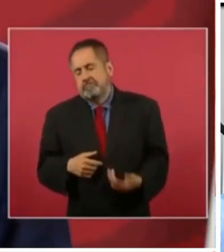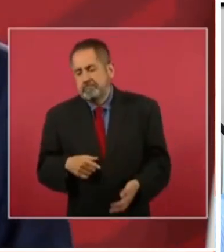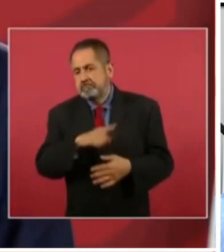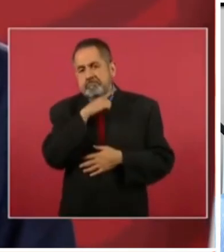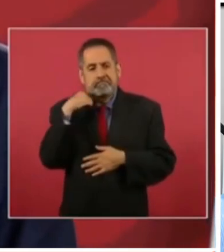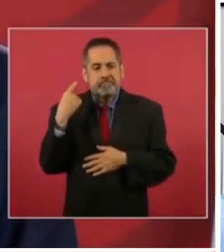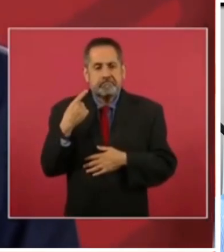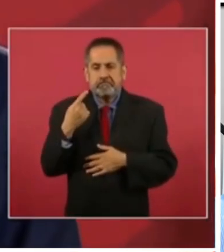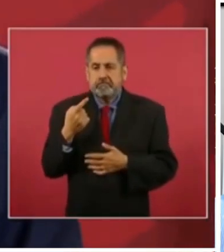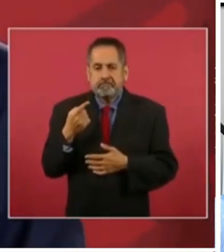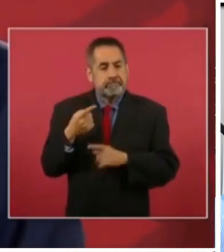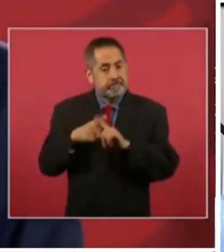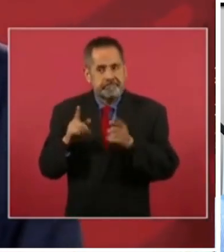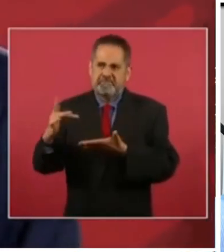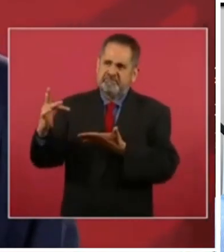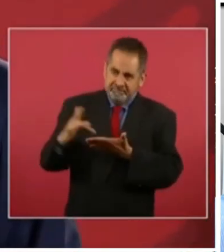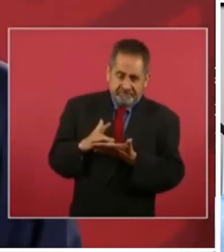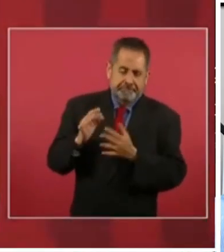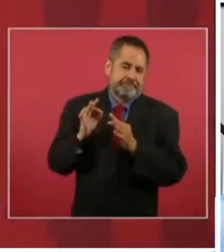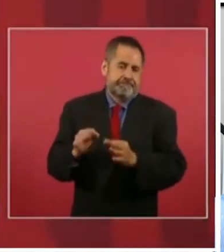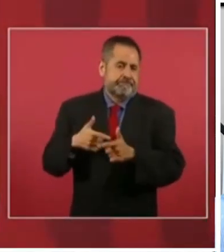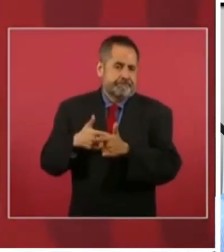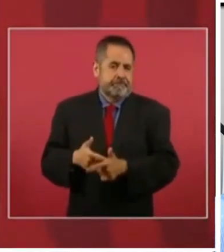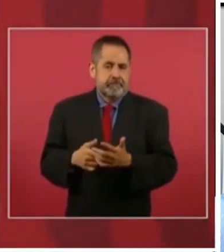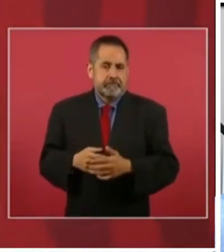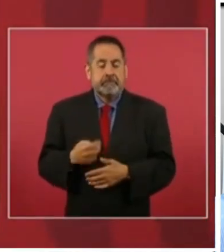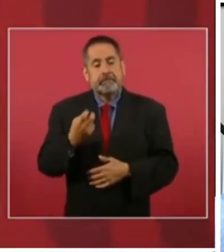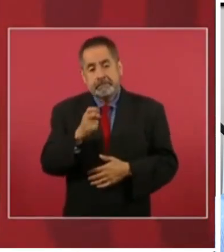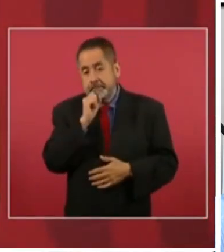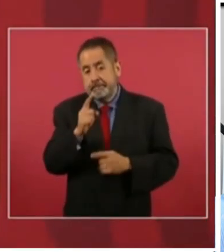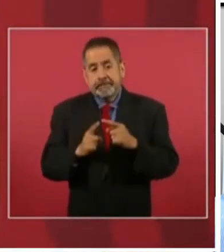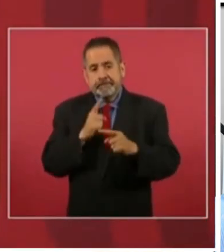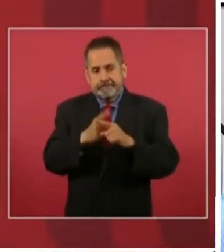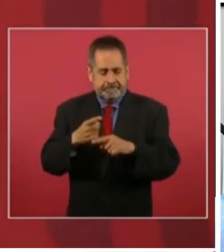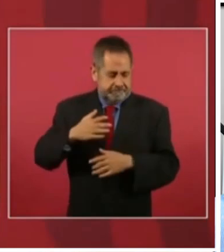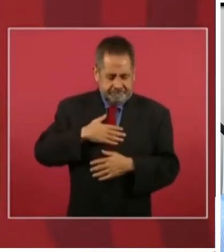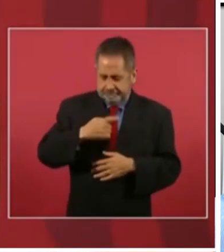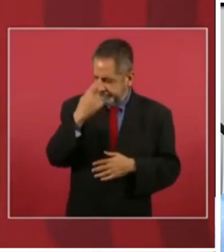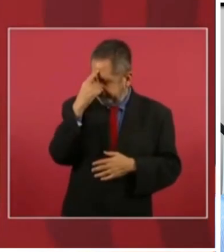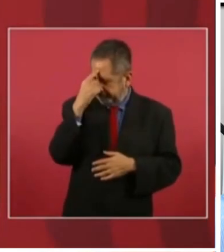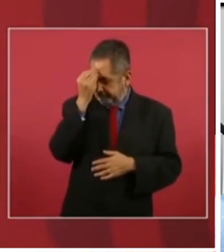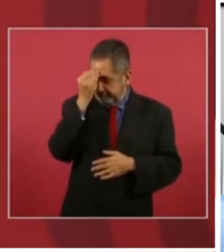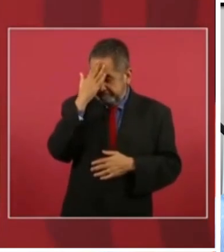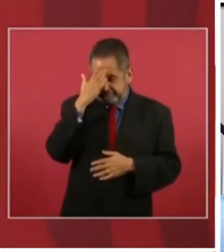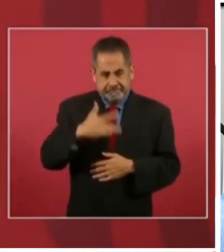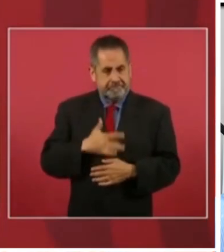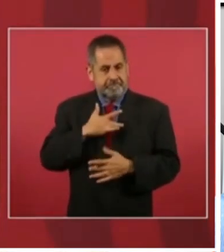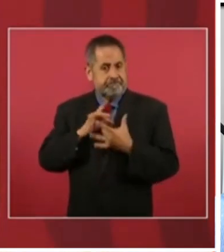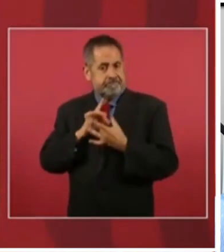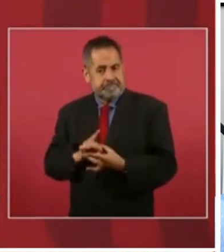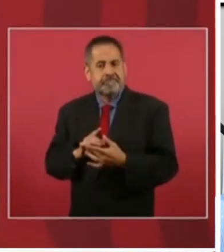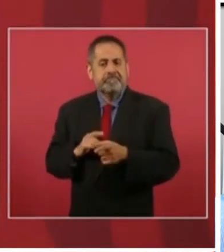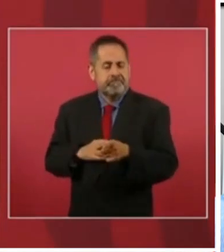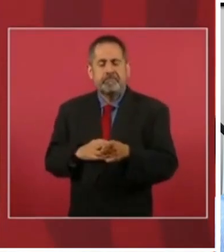resistimos. Por lo mismo, además de nuestras convicciones humanitarias,